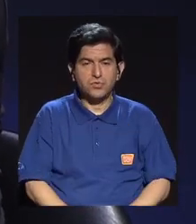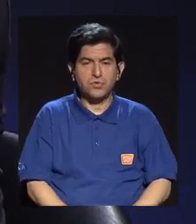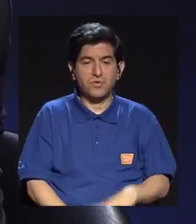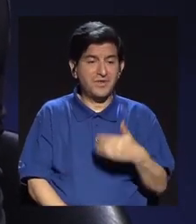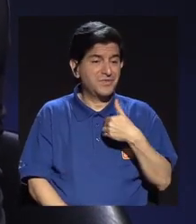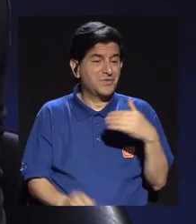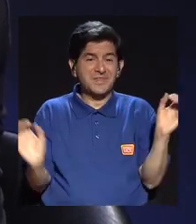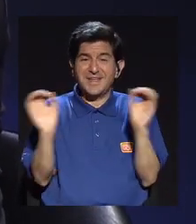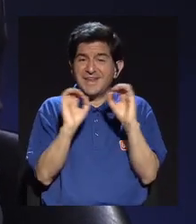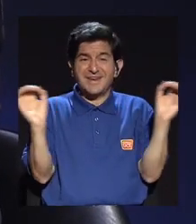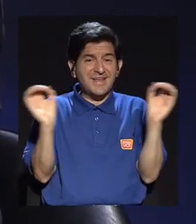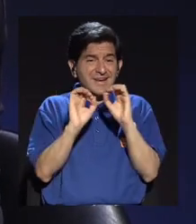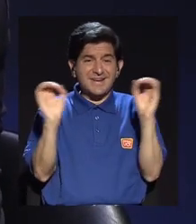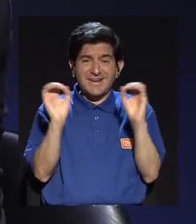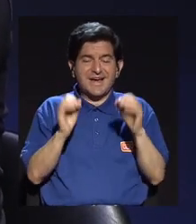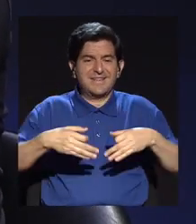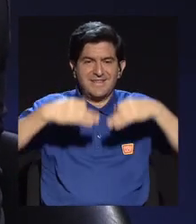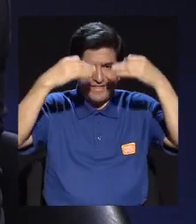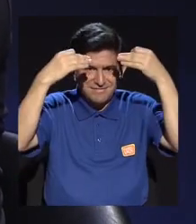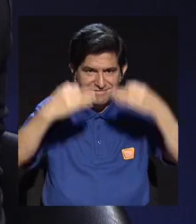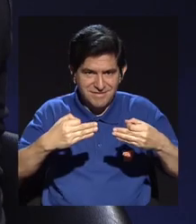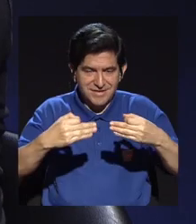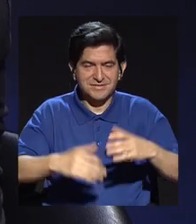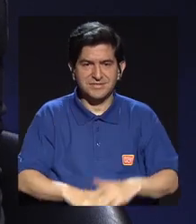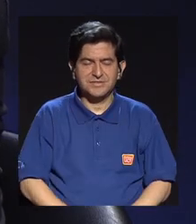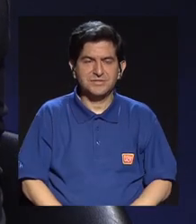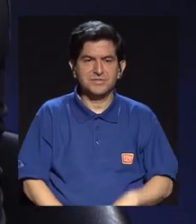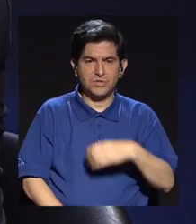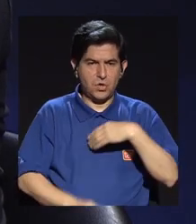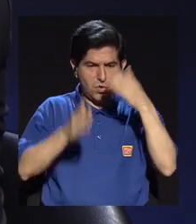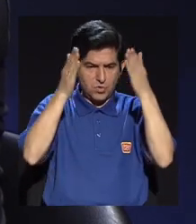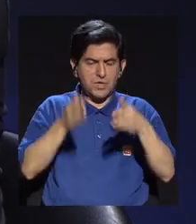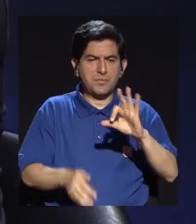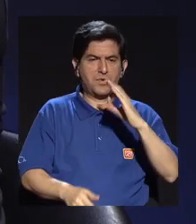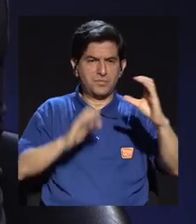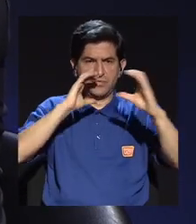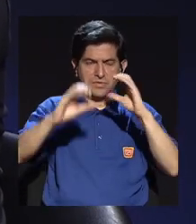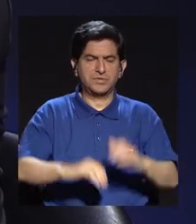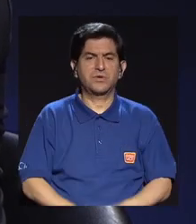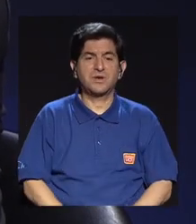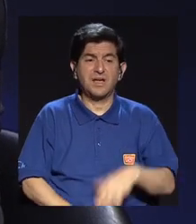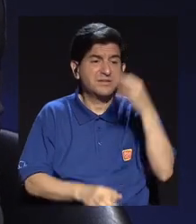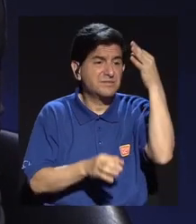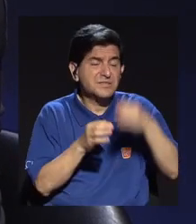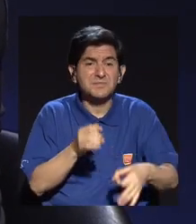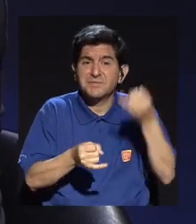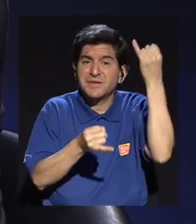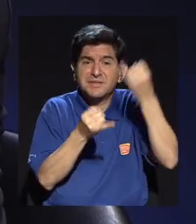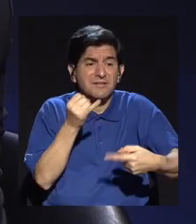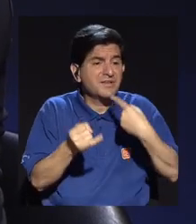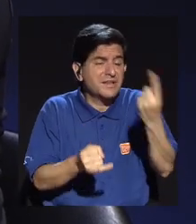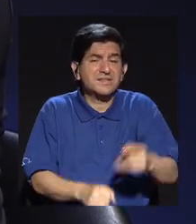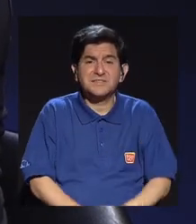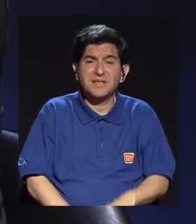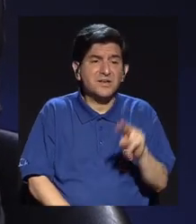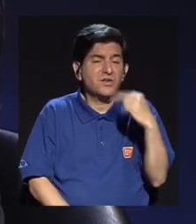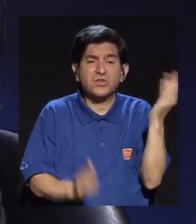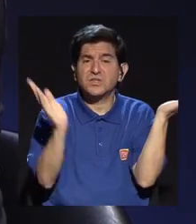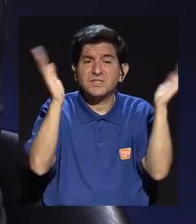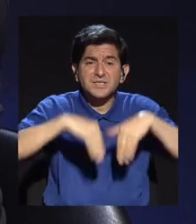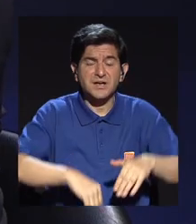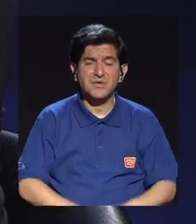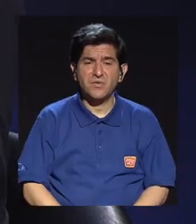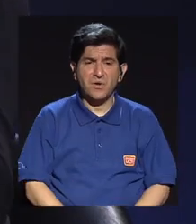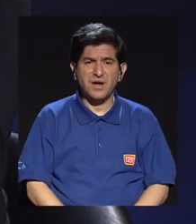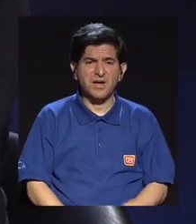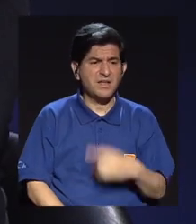que ver con una decisión del dueño del medio, no lo publicamos porque simple y sencillamente al final dijimos no hay noticia, tenemos una exclusiva. ¿Cuál es la